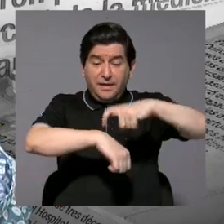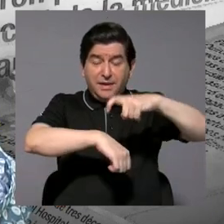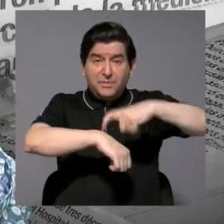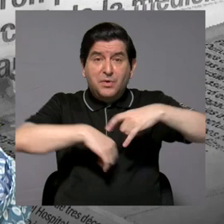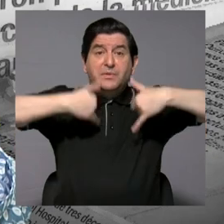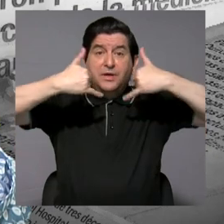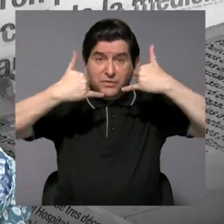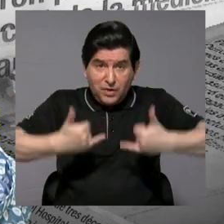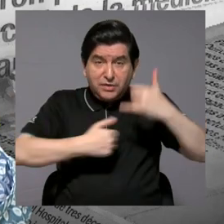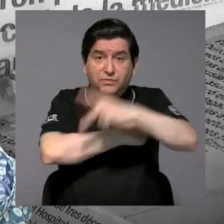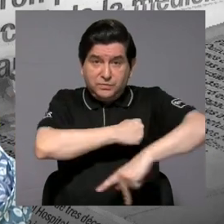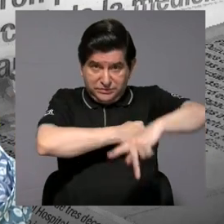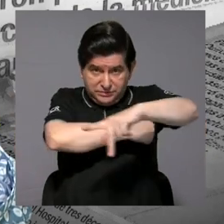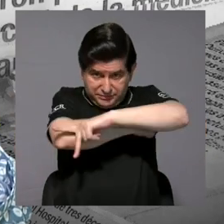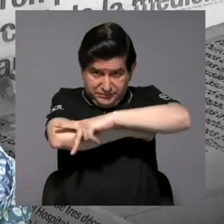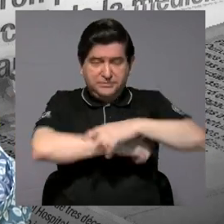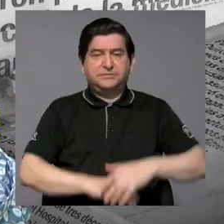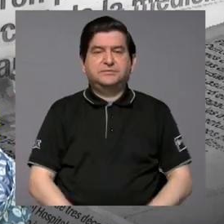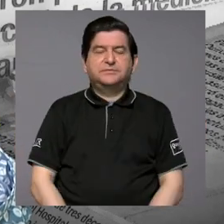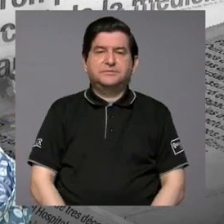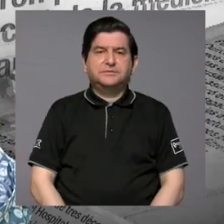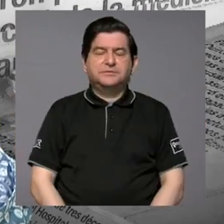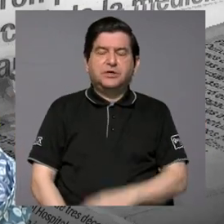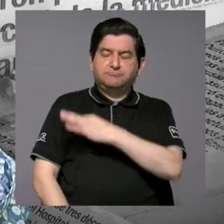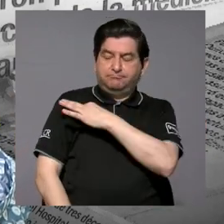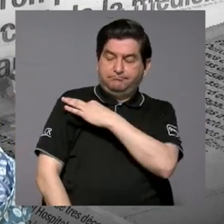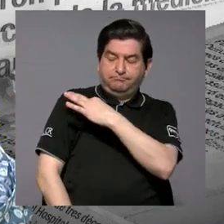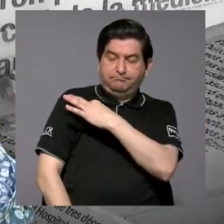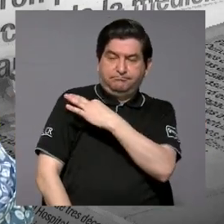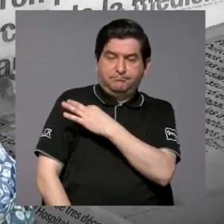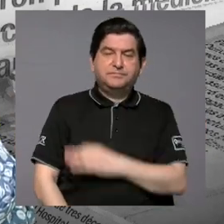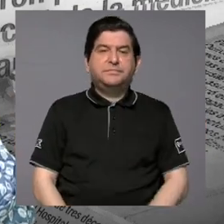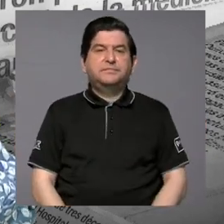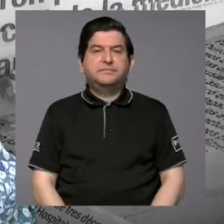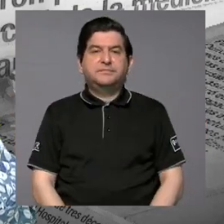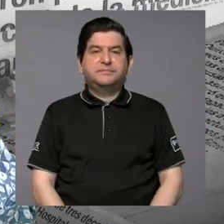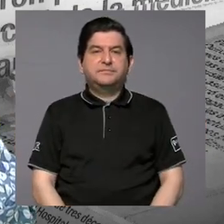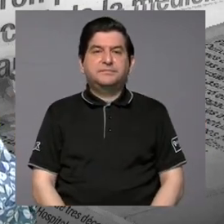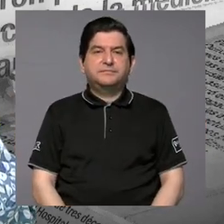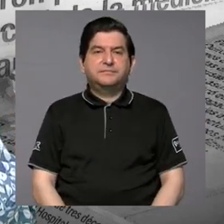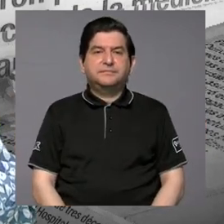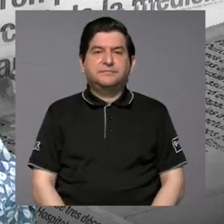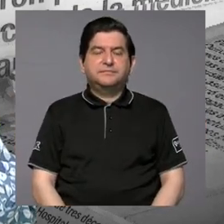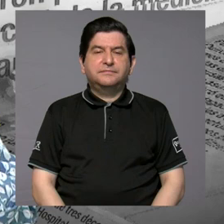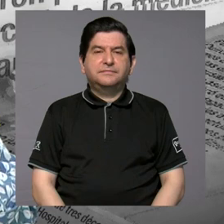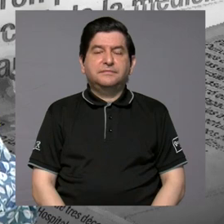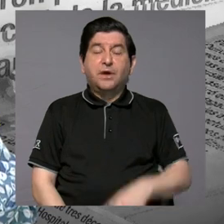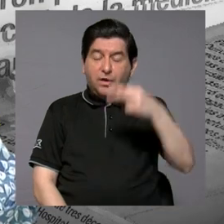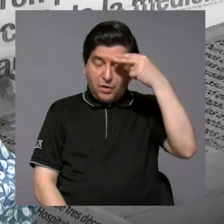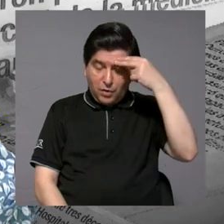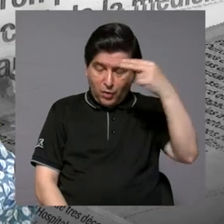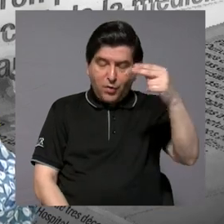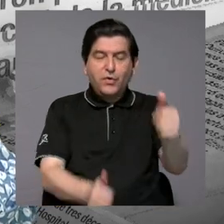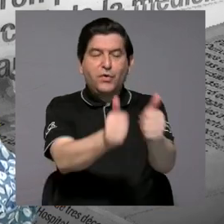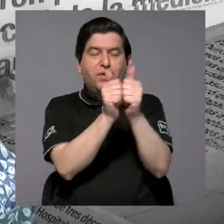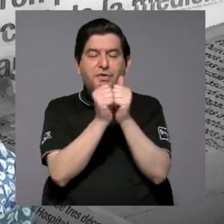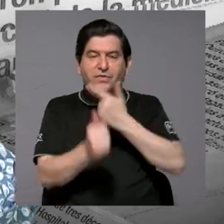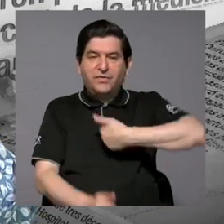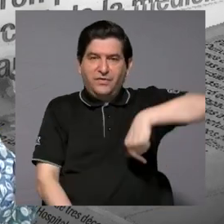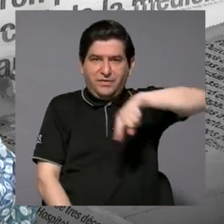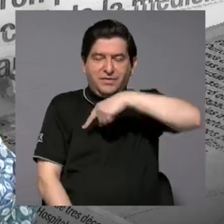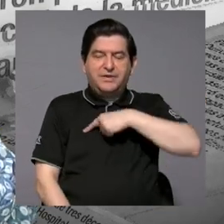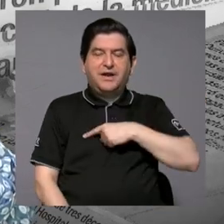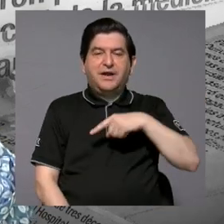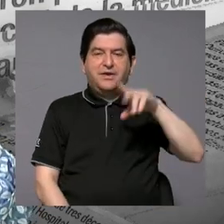que está viviendo el país. Tenemos de invitado, tenemos el honor de que nos acompañe